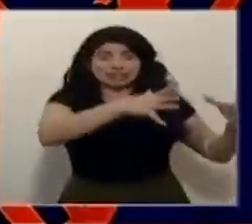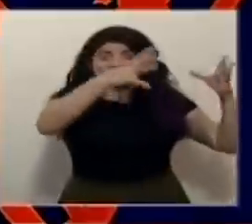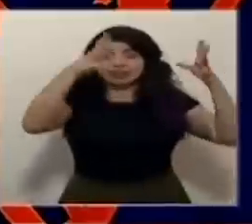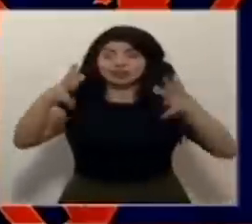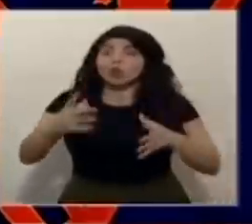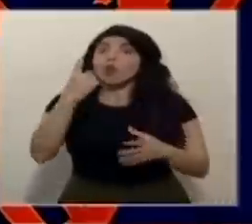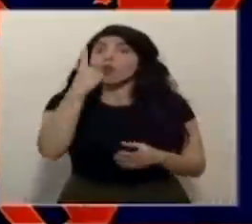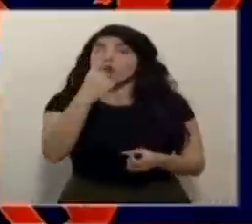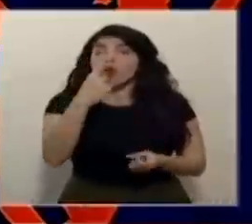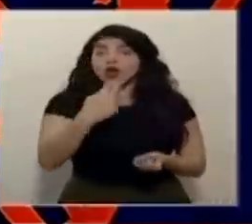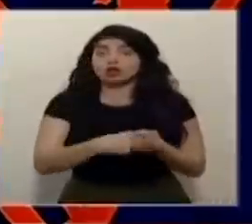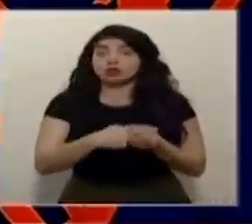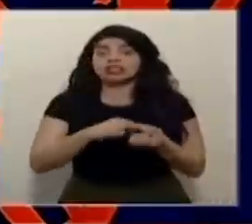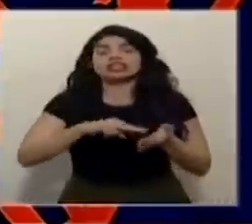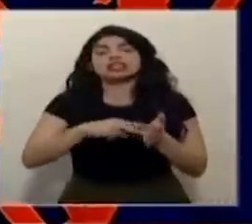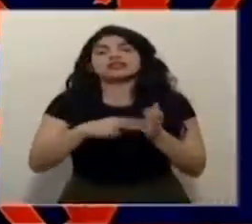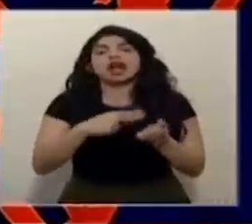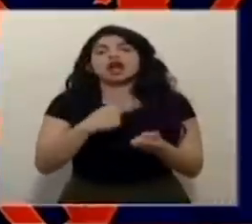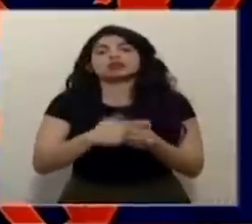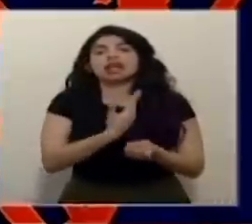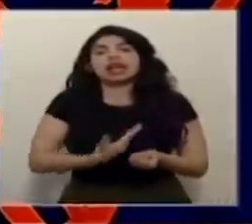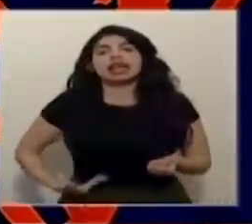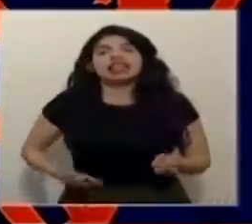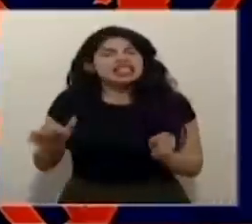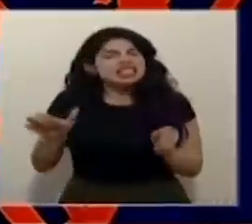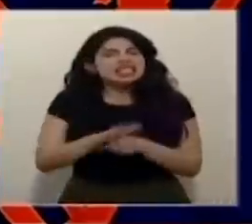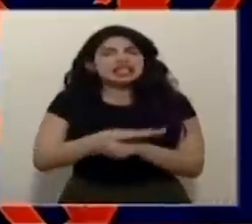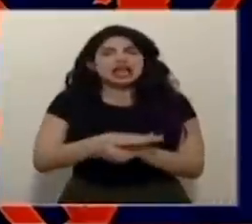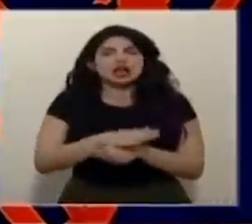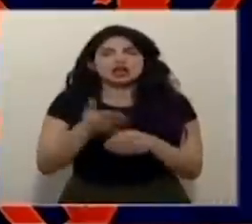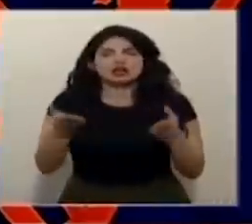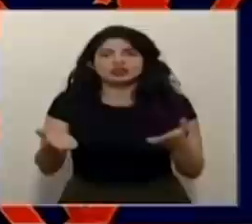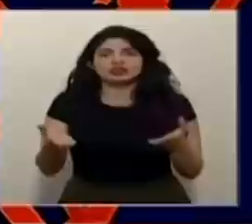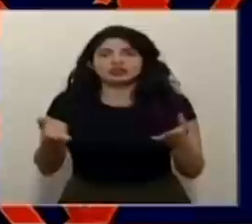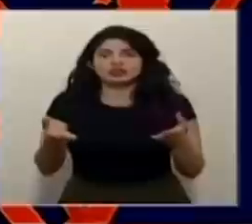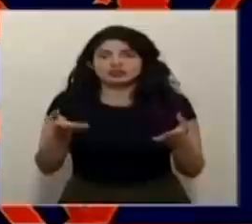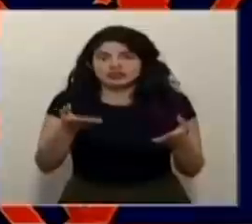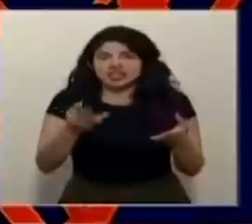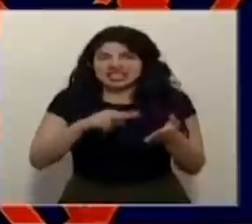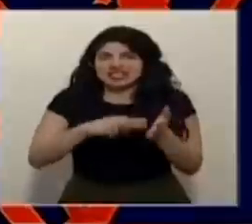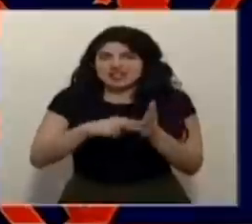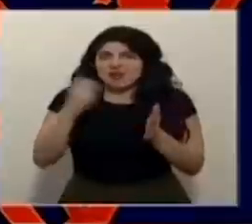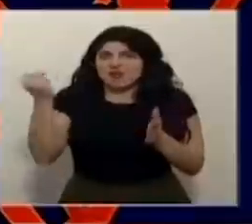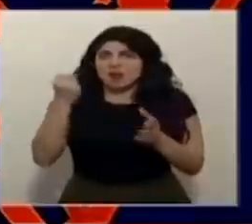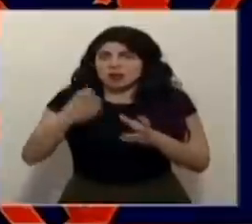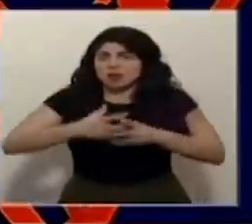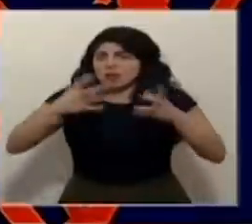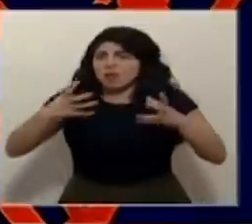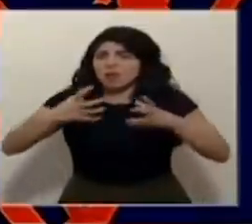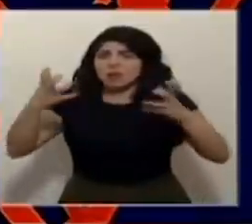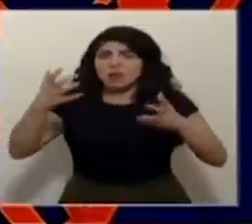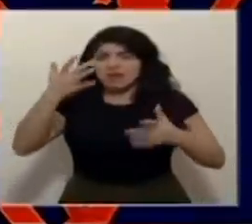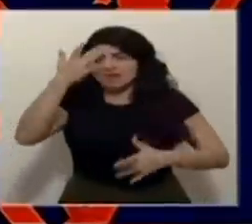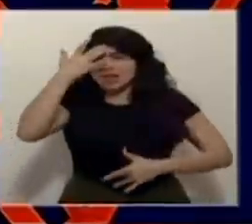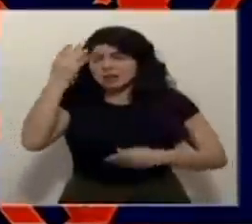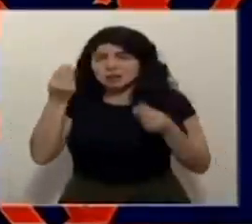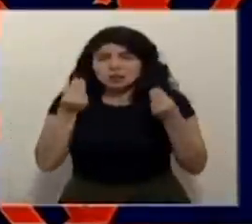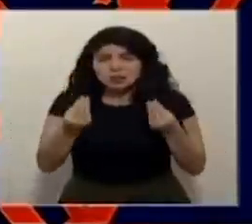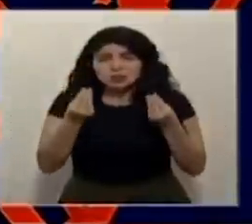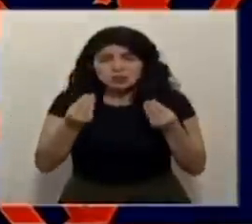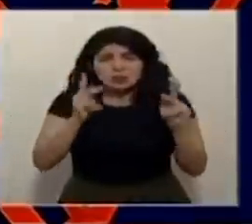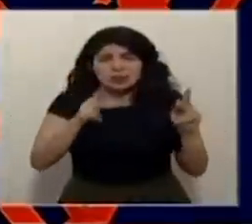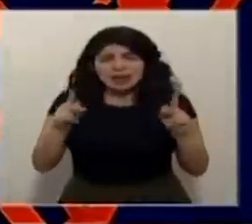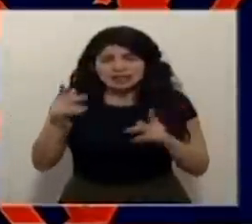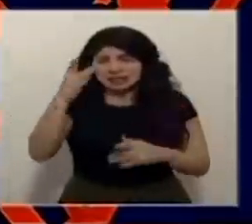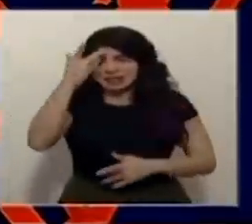solo hospital hoy llenamos el hospital de heredia así de de exponencial están creciendo la cantidad de gente enferma este